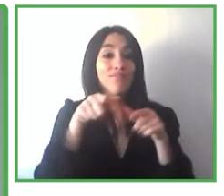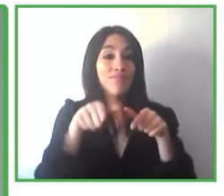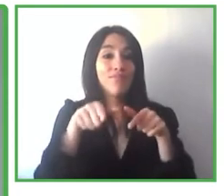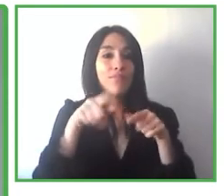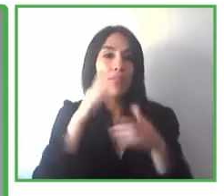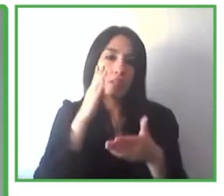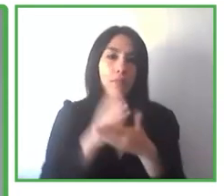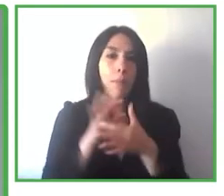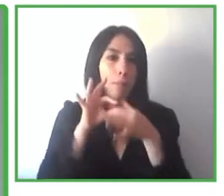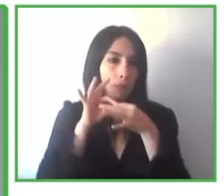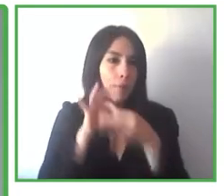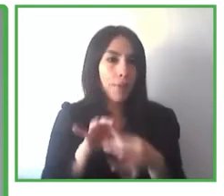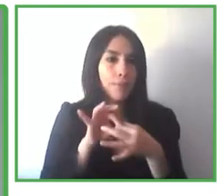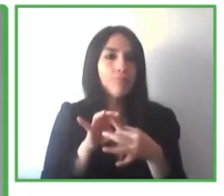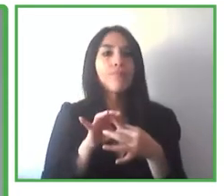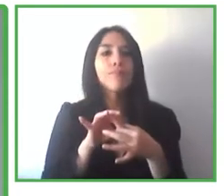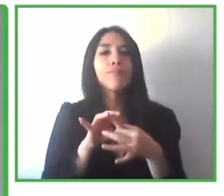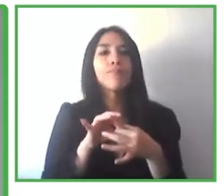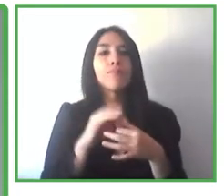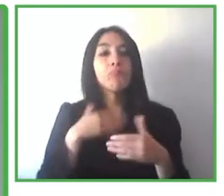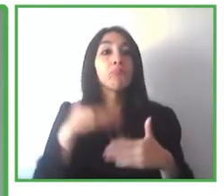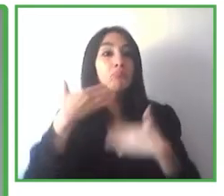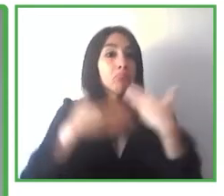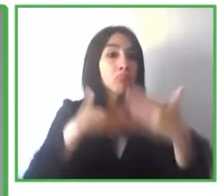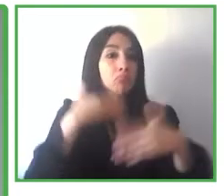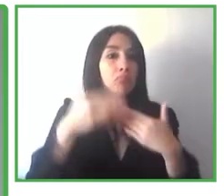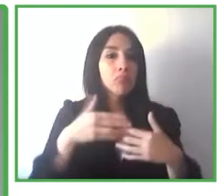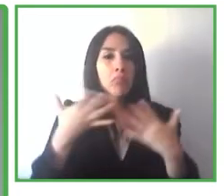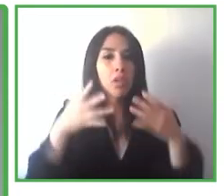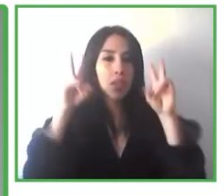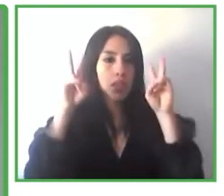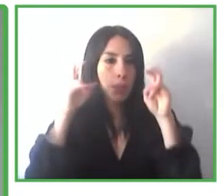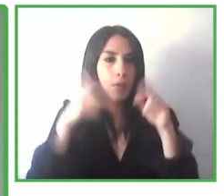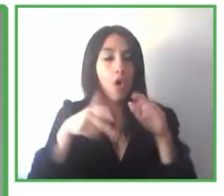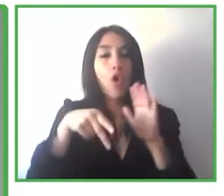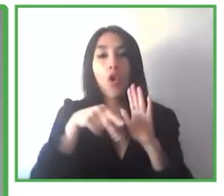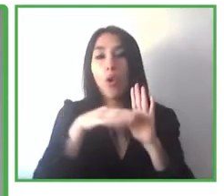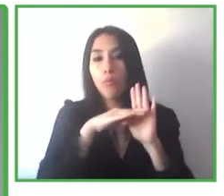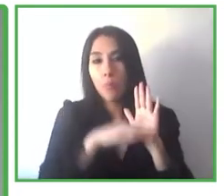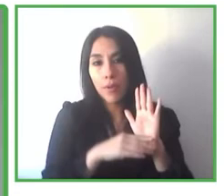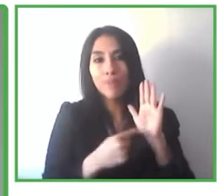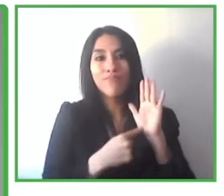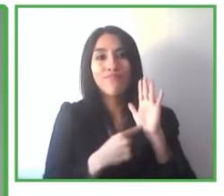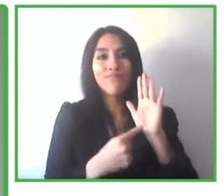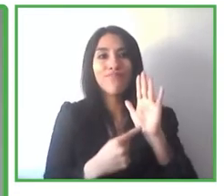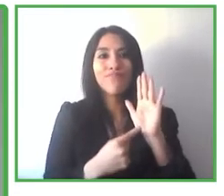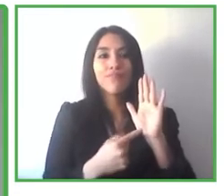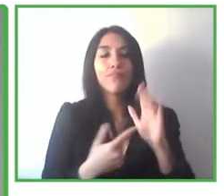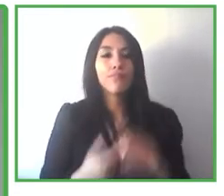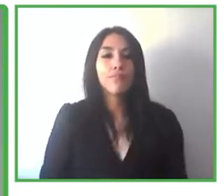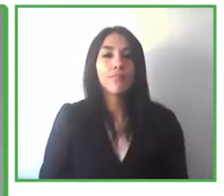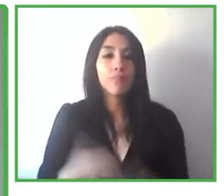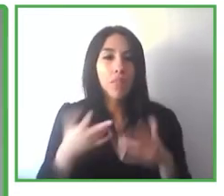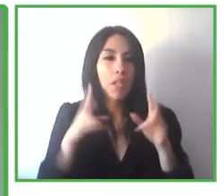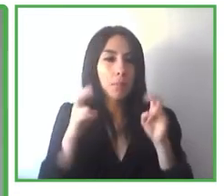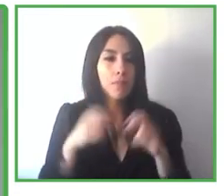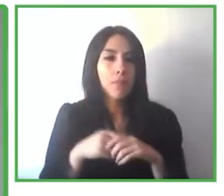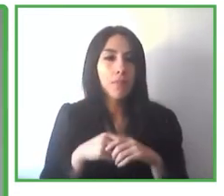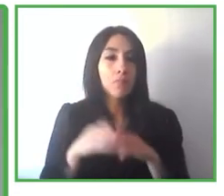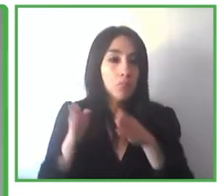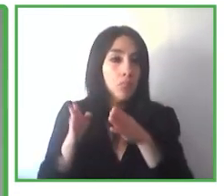y realmente todo el marco normativo, el marco legislativo y el marco de estándares que tiene que aplicarse en un país o en una